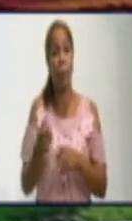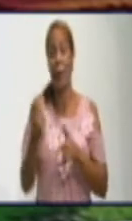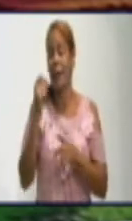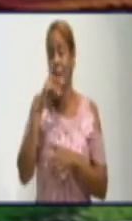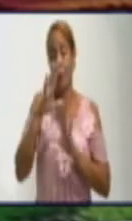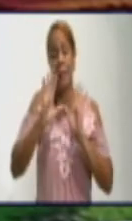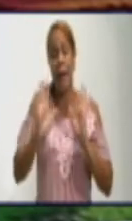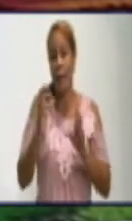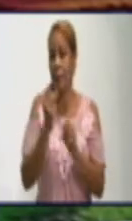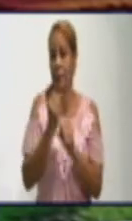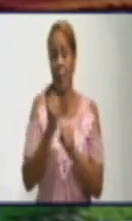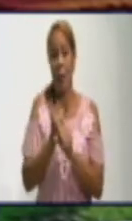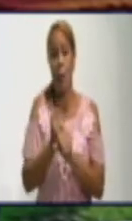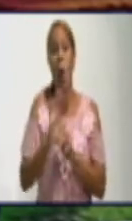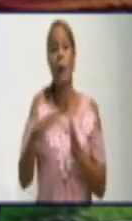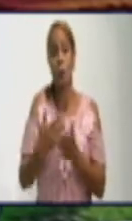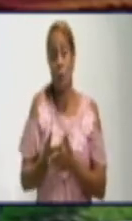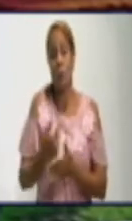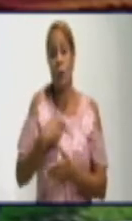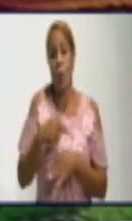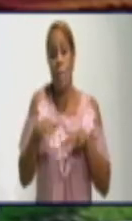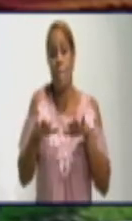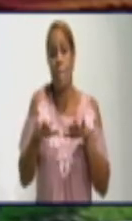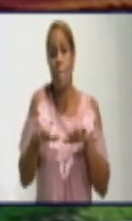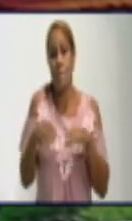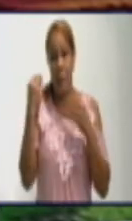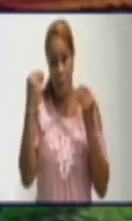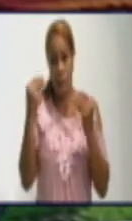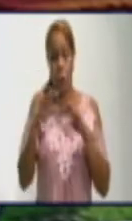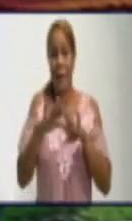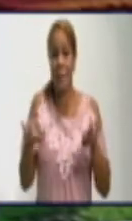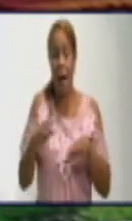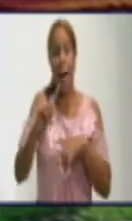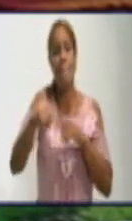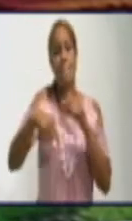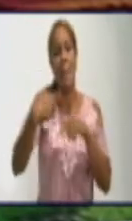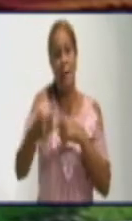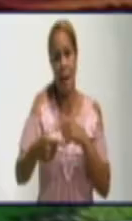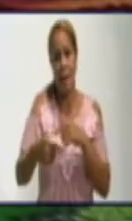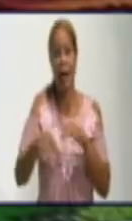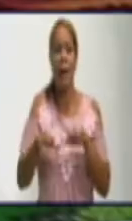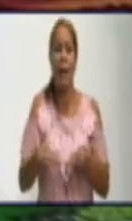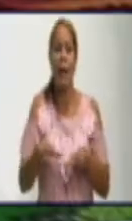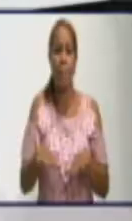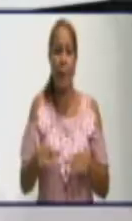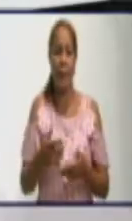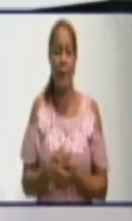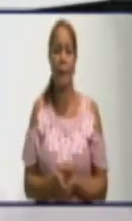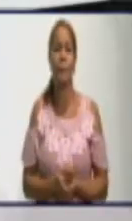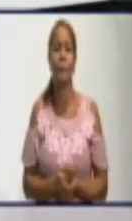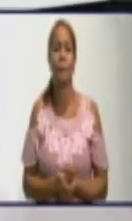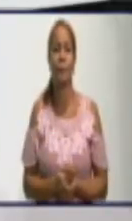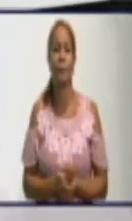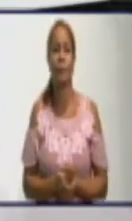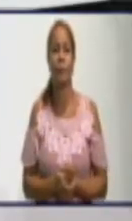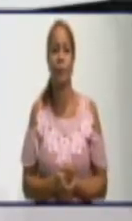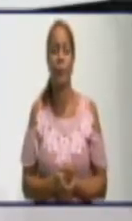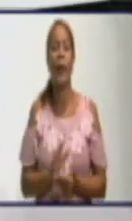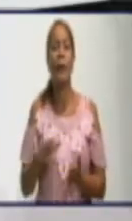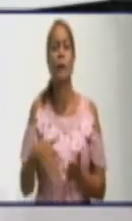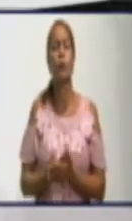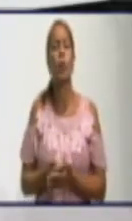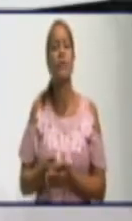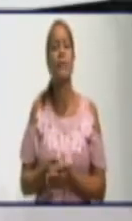esperemos que ya mañana puedan entrar ustedes allí a esa zona. Zona norte, Eugenio. En la zona norte de la ciudad,